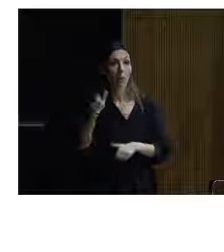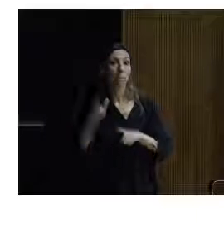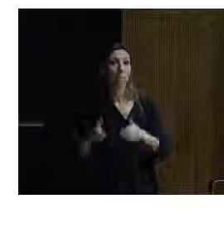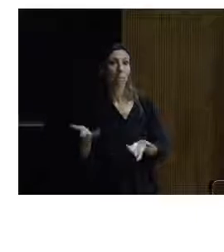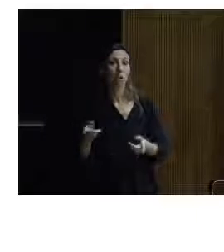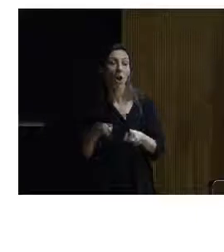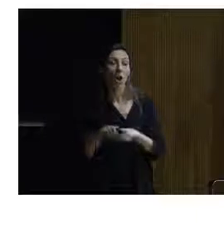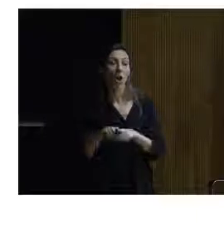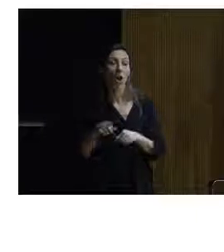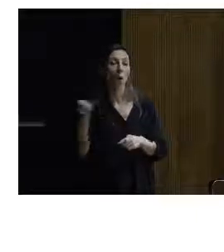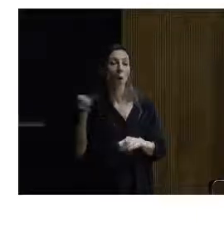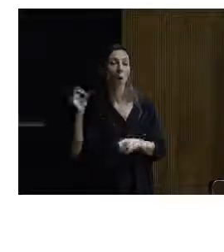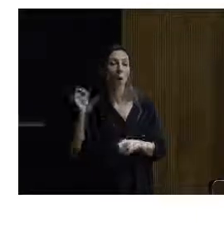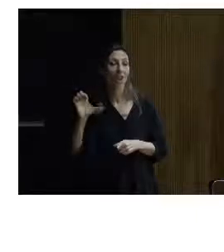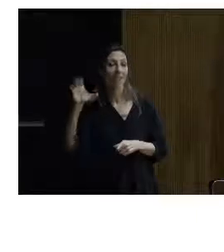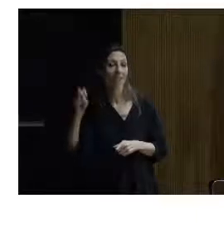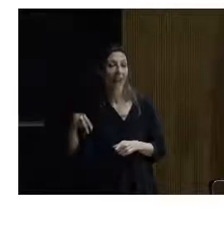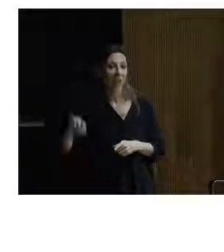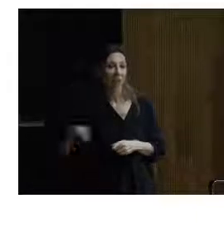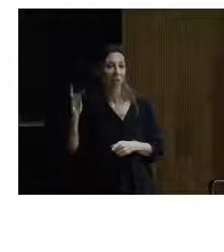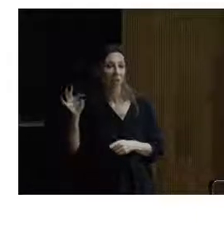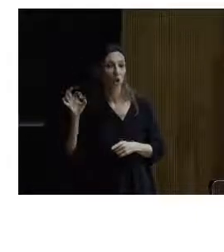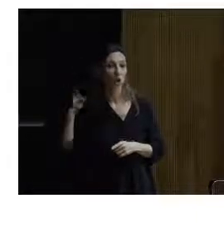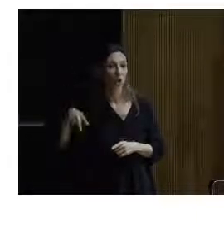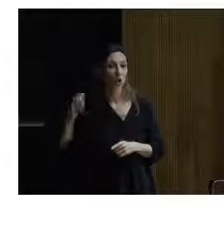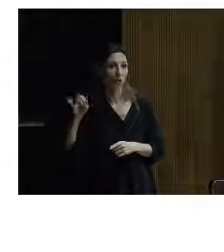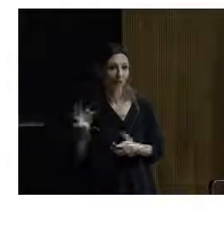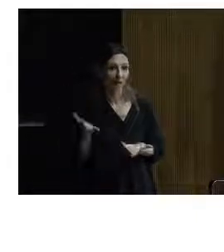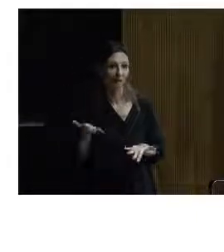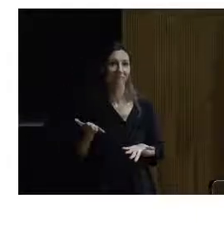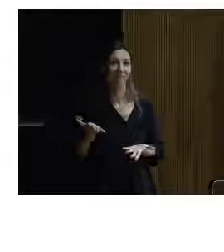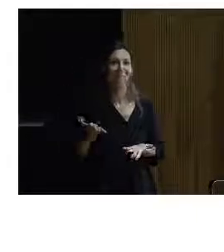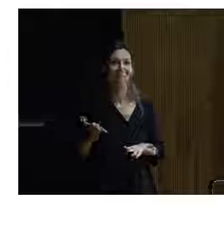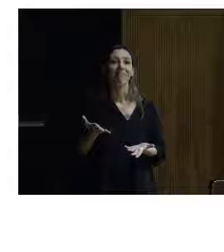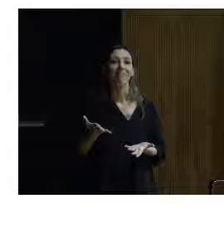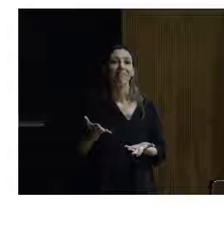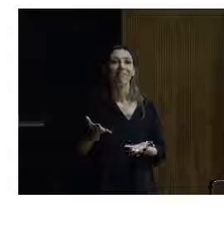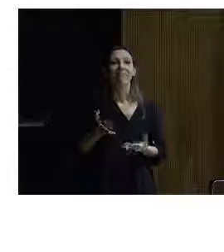mi querido amigo José Antonio Juncá, que siempre me menciona sin que yo se lo pida. Yo